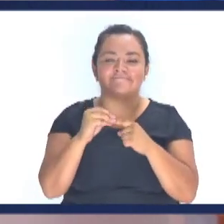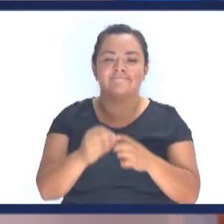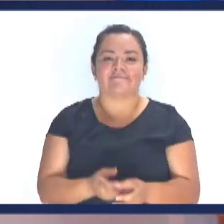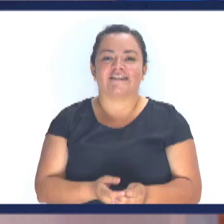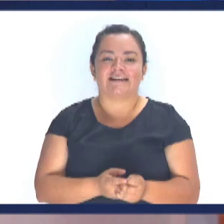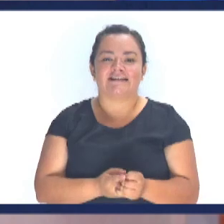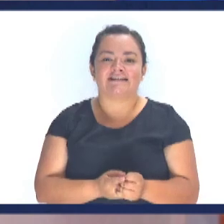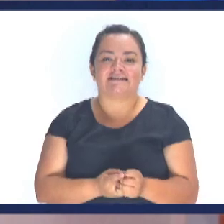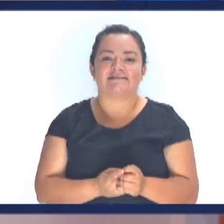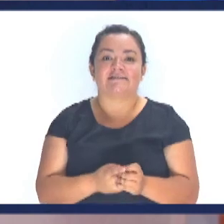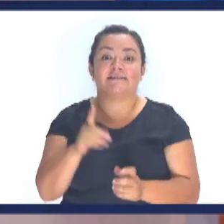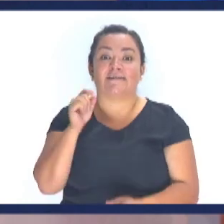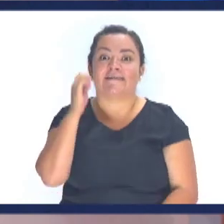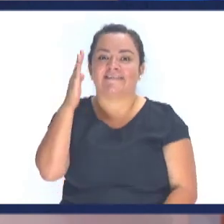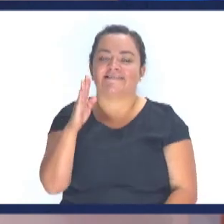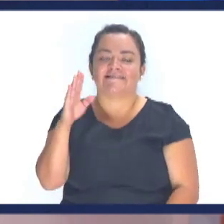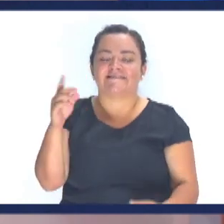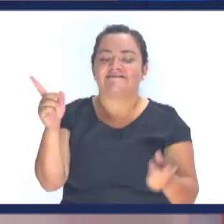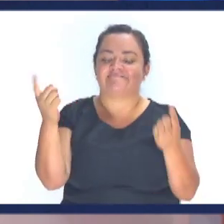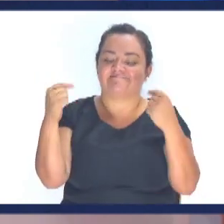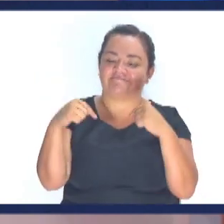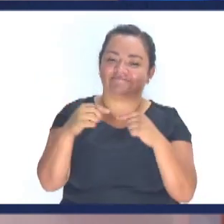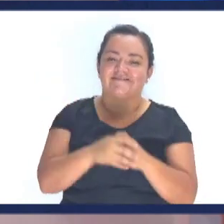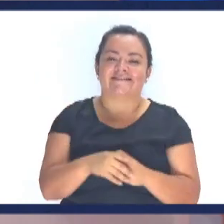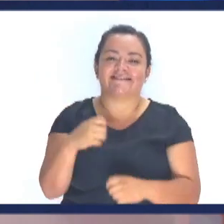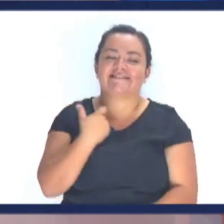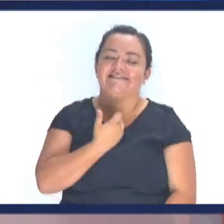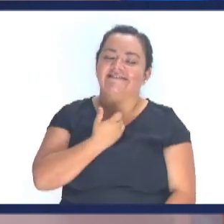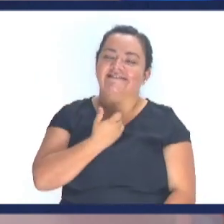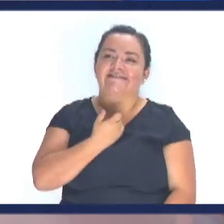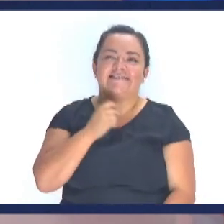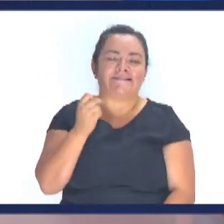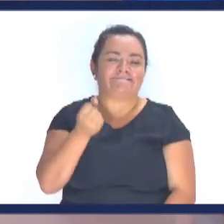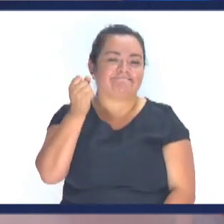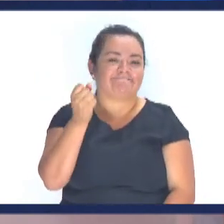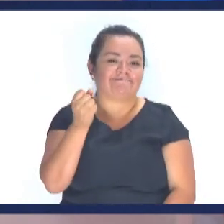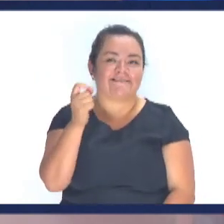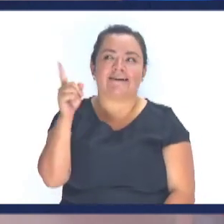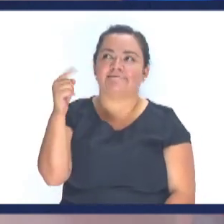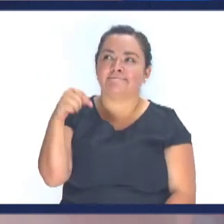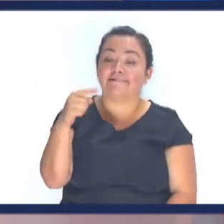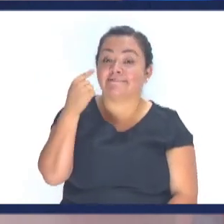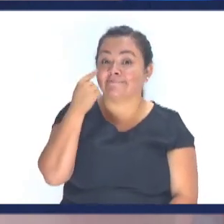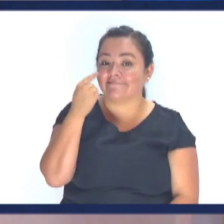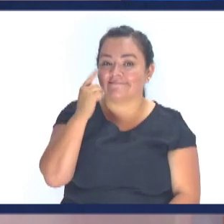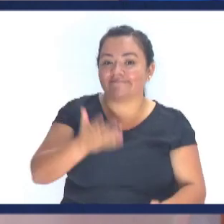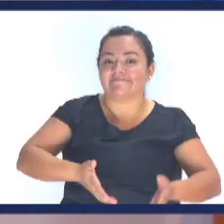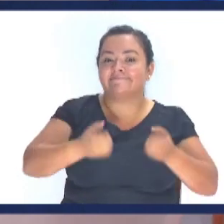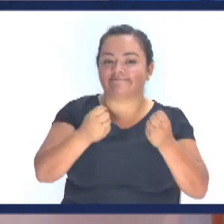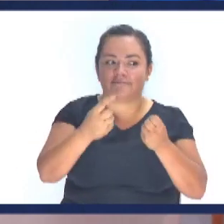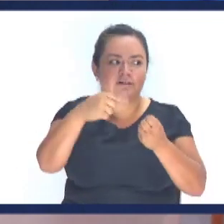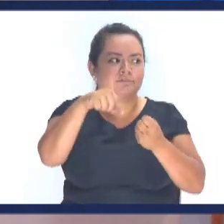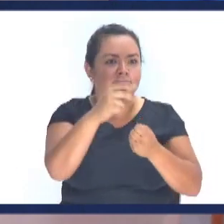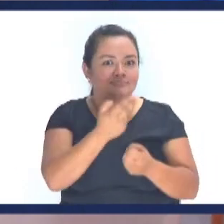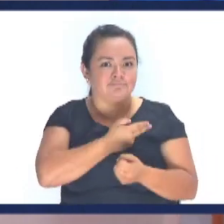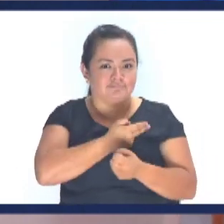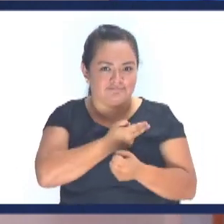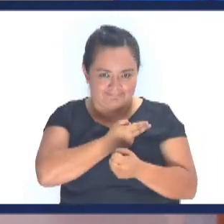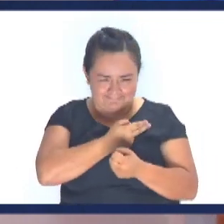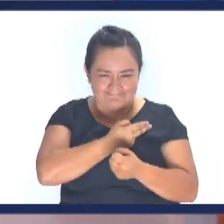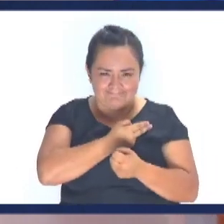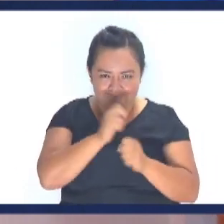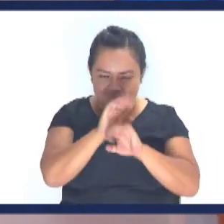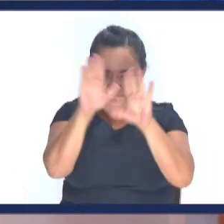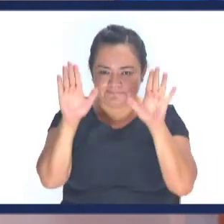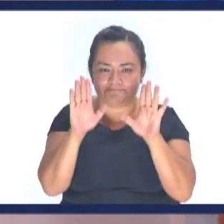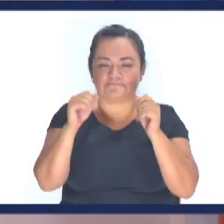específico por lo cual Cristo vino Y lo vamos a aterrizar rápido Él vino a buscar y a salvar lo que se había perdido ¿Estamos